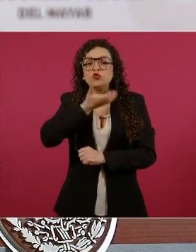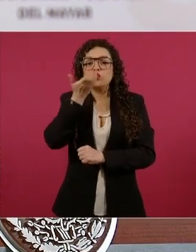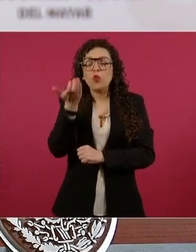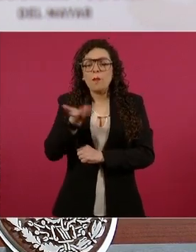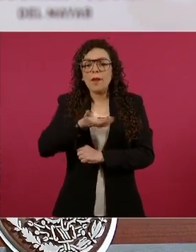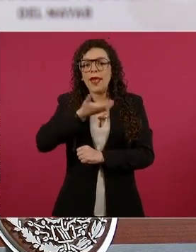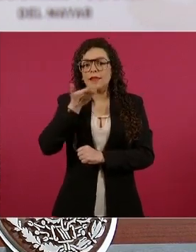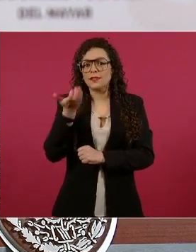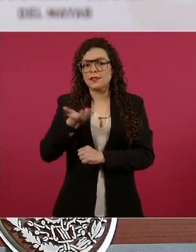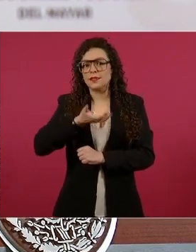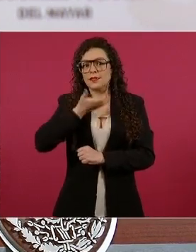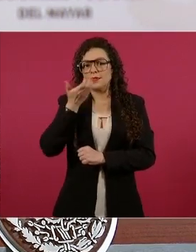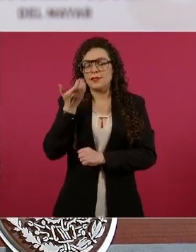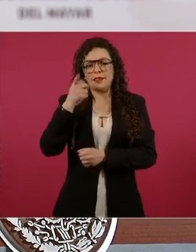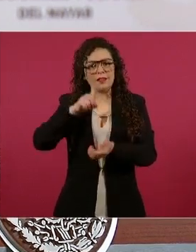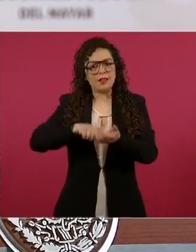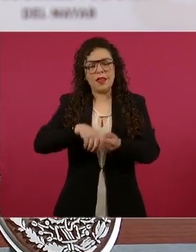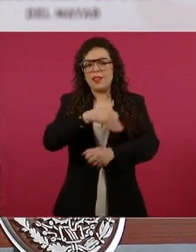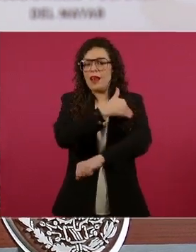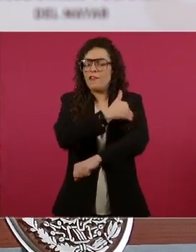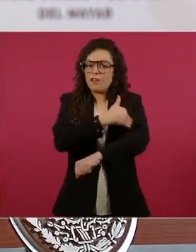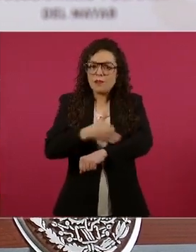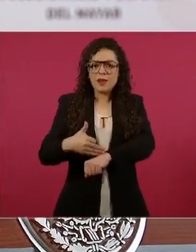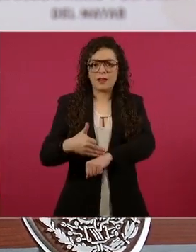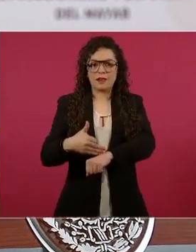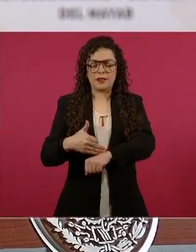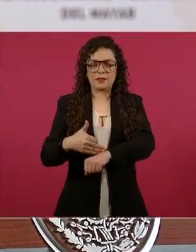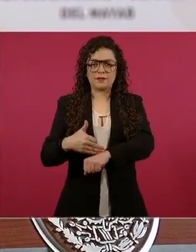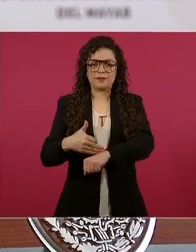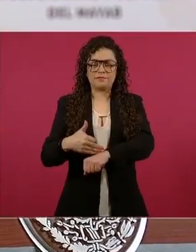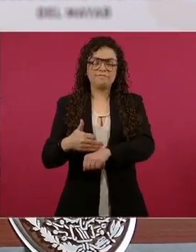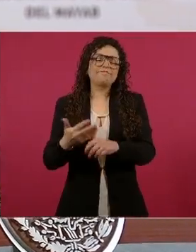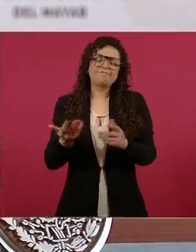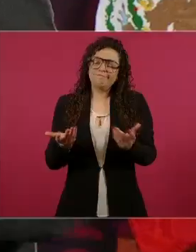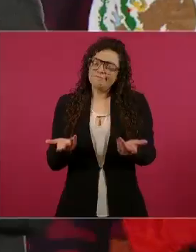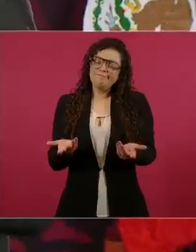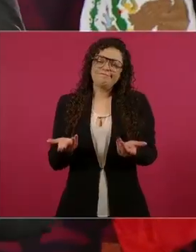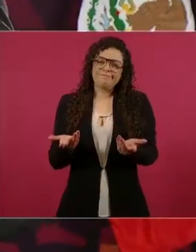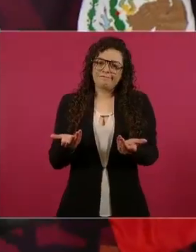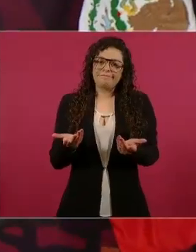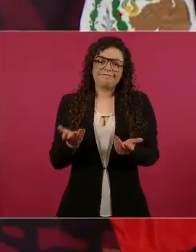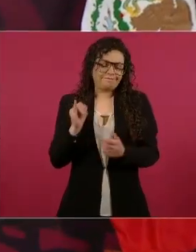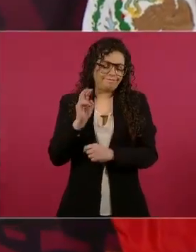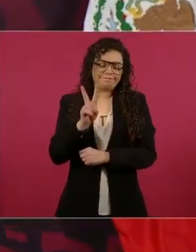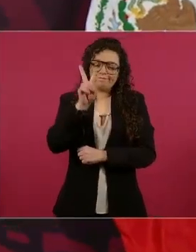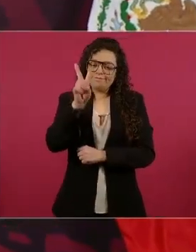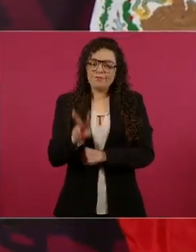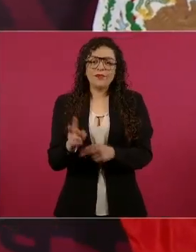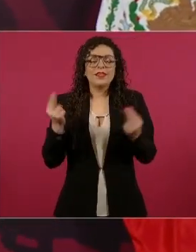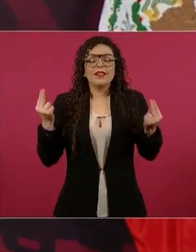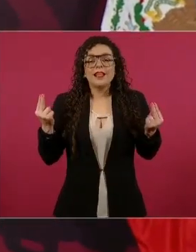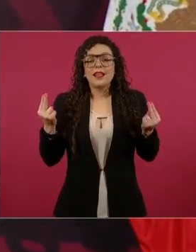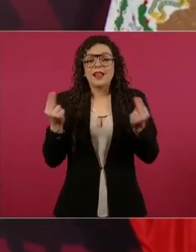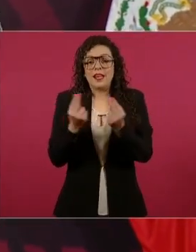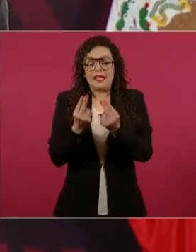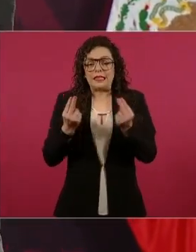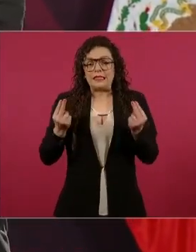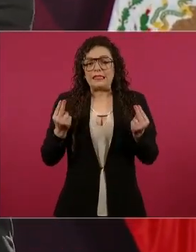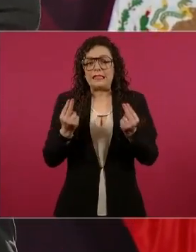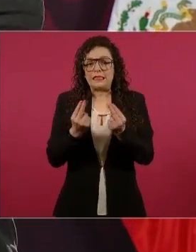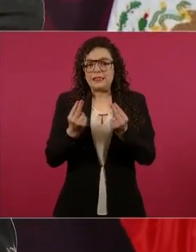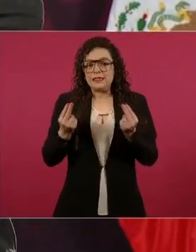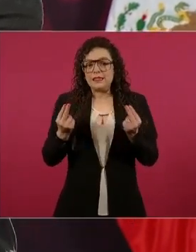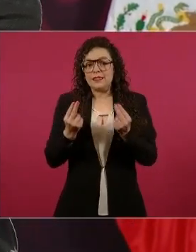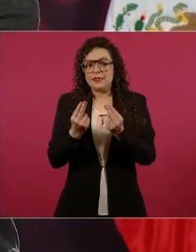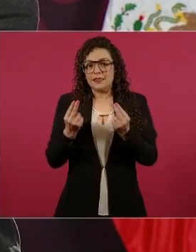Lo que hay que hacer es atender a